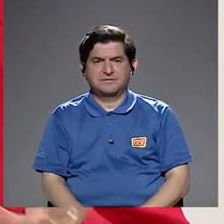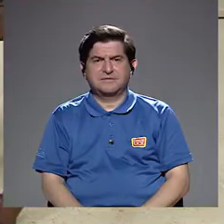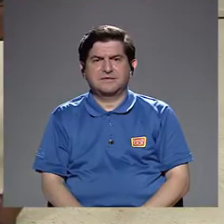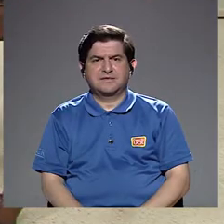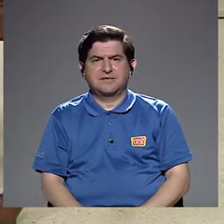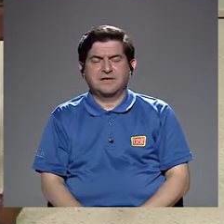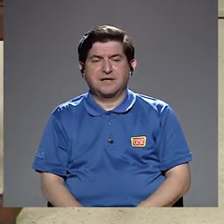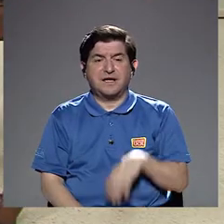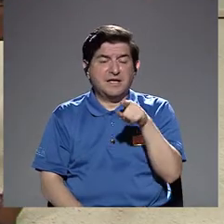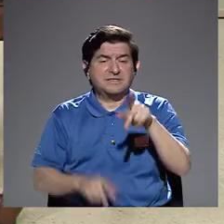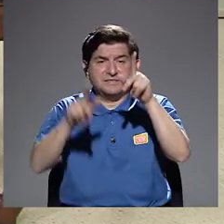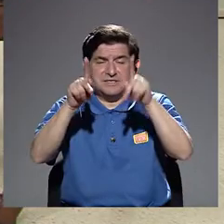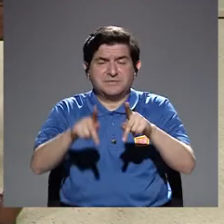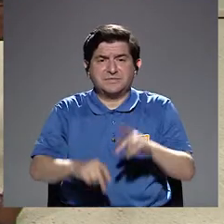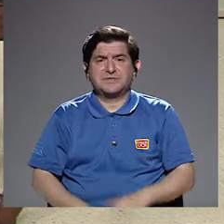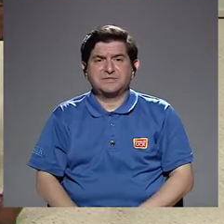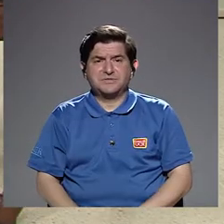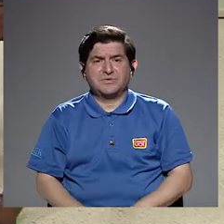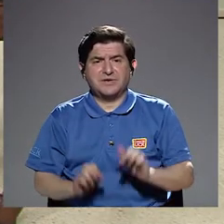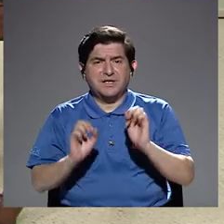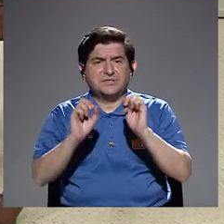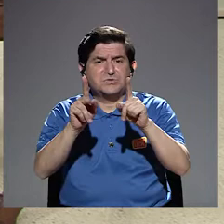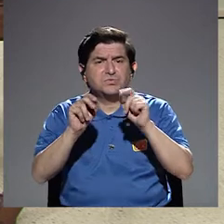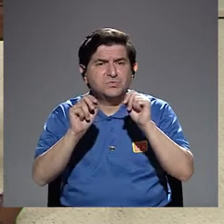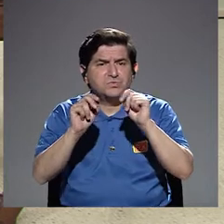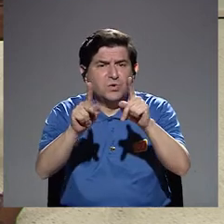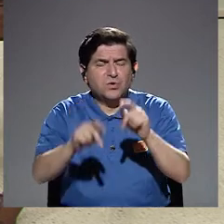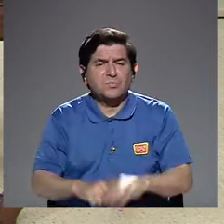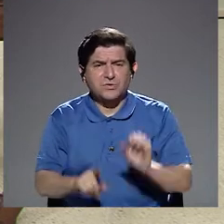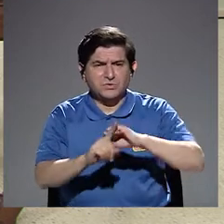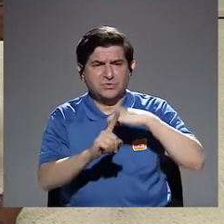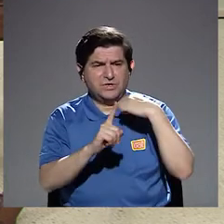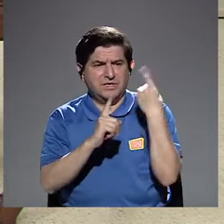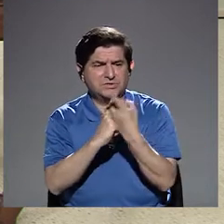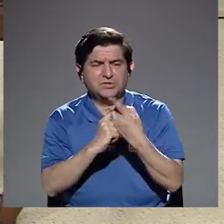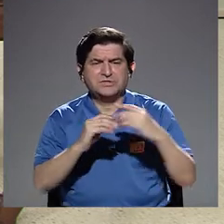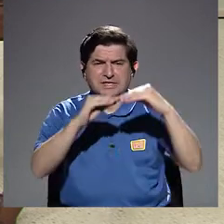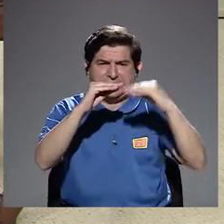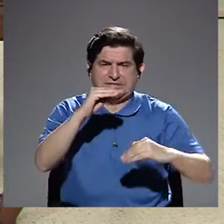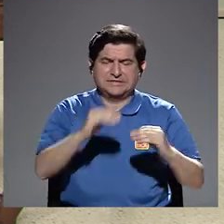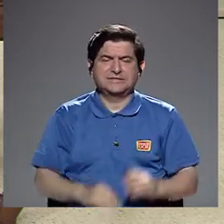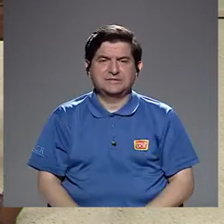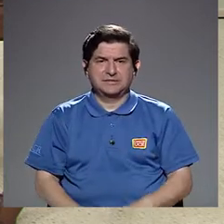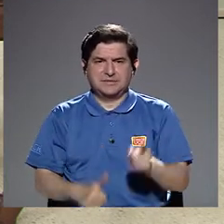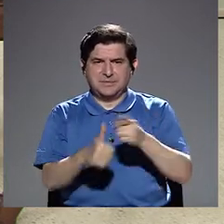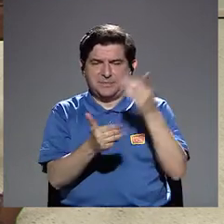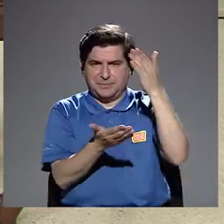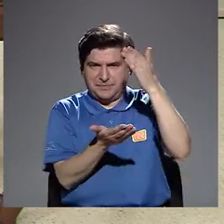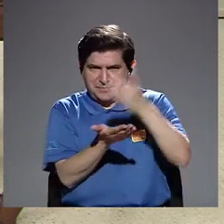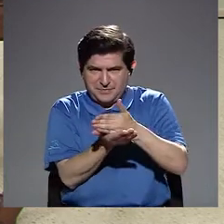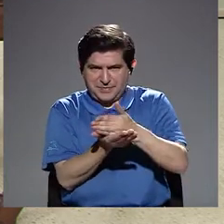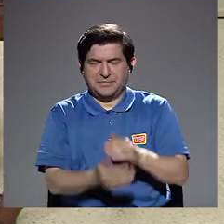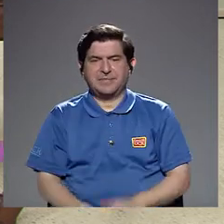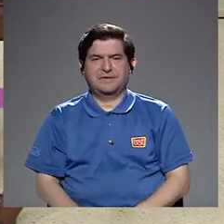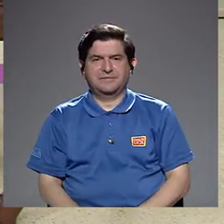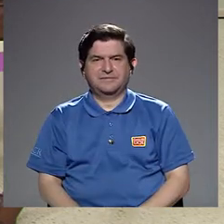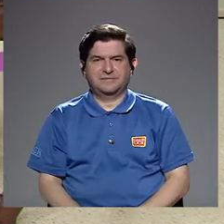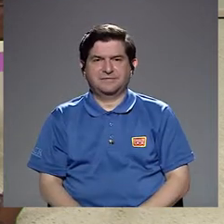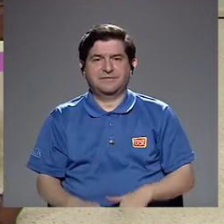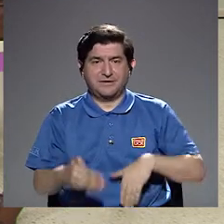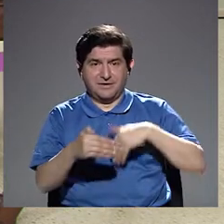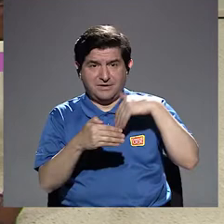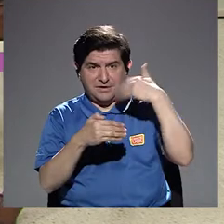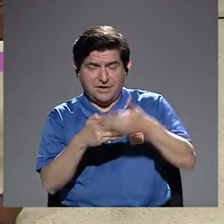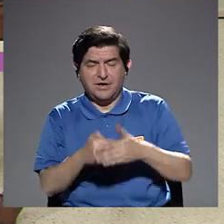oportunidades a estas personas en la sociedad. Vamos a hacer nuestra primera pausa en esta conversación, vamos